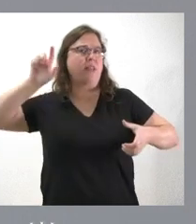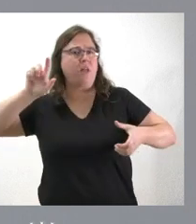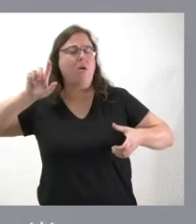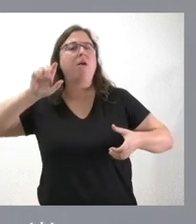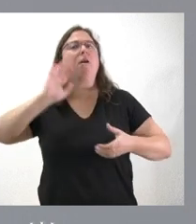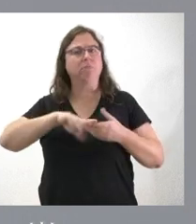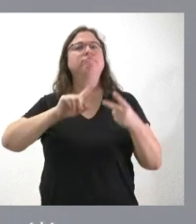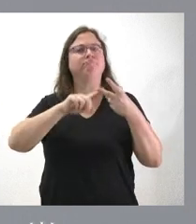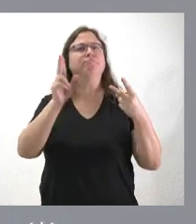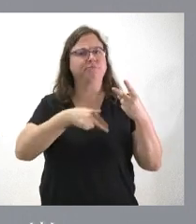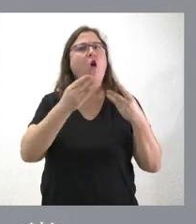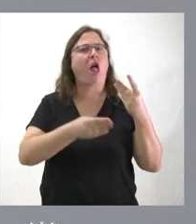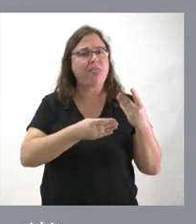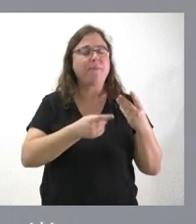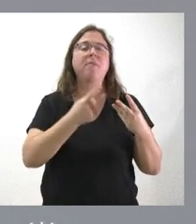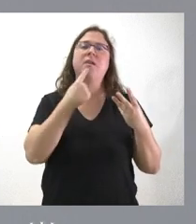negar que iba a haber